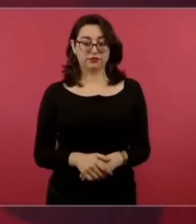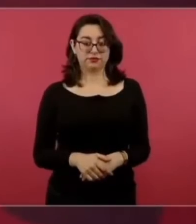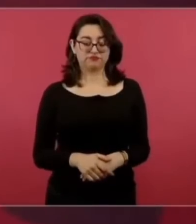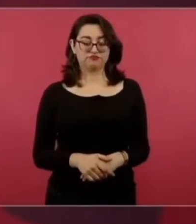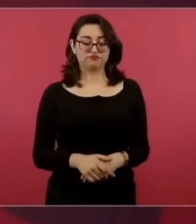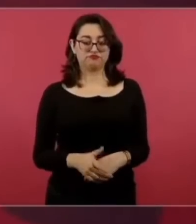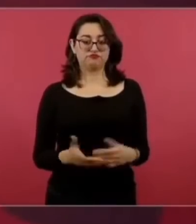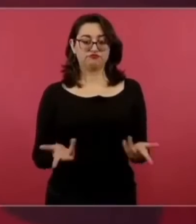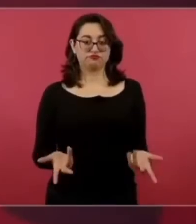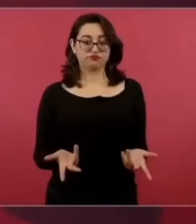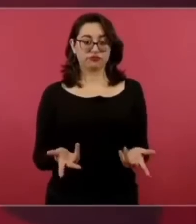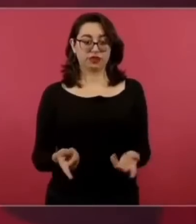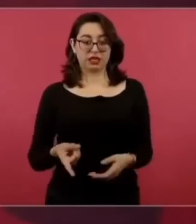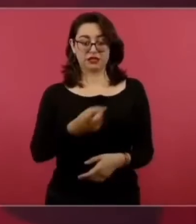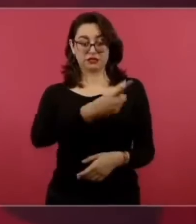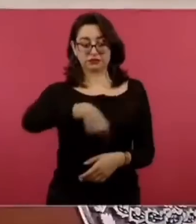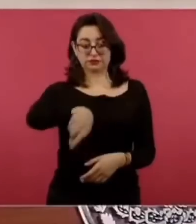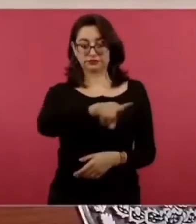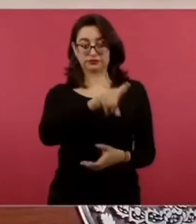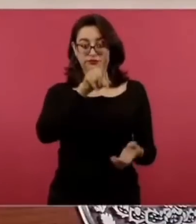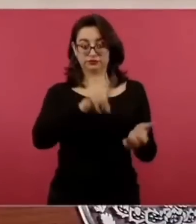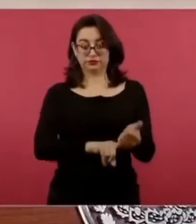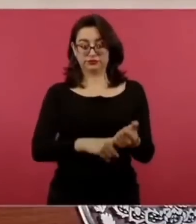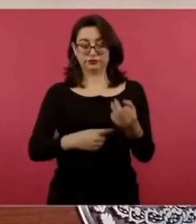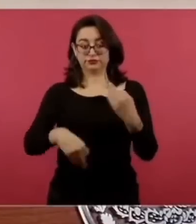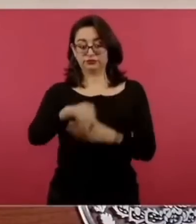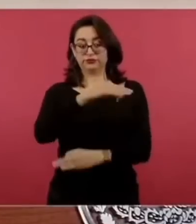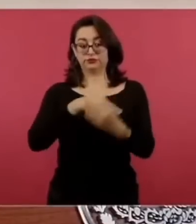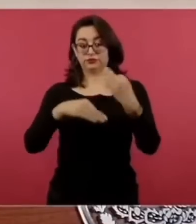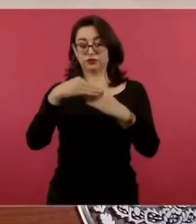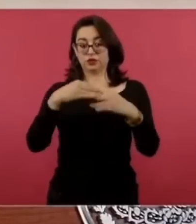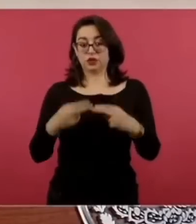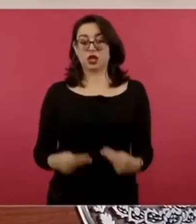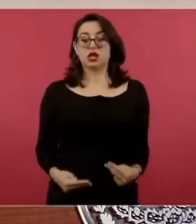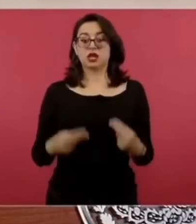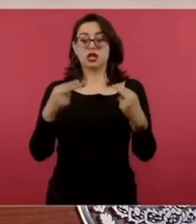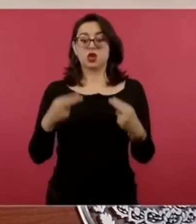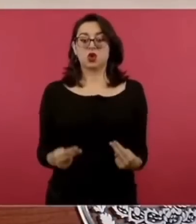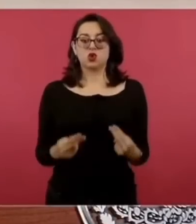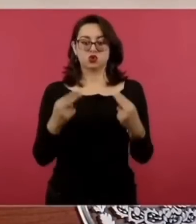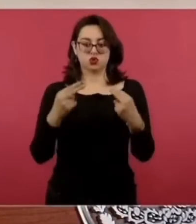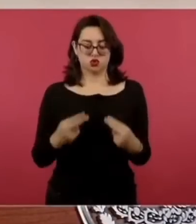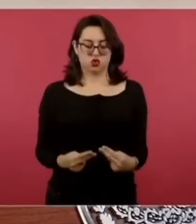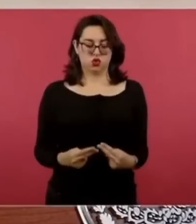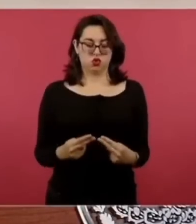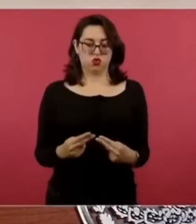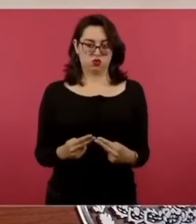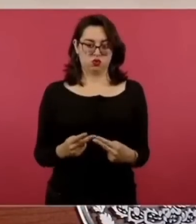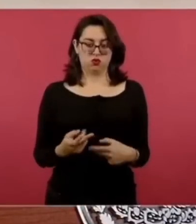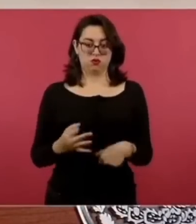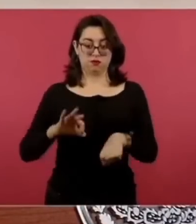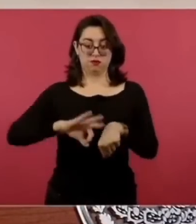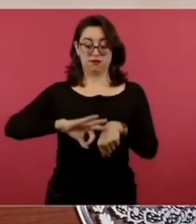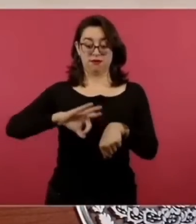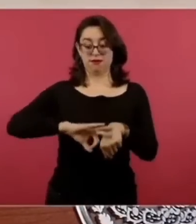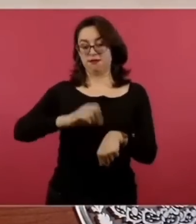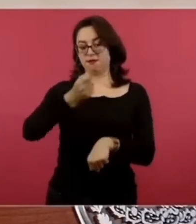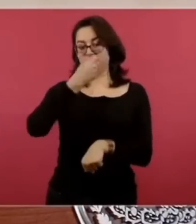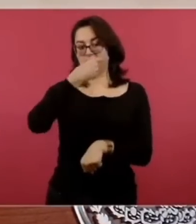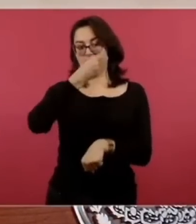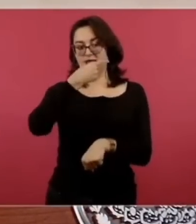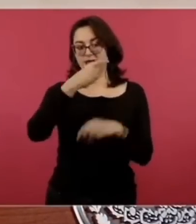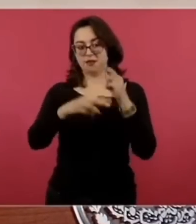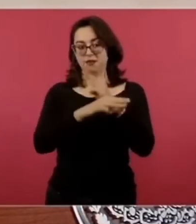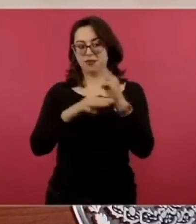negocio de la venta de medicinas y de equipos